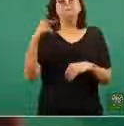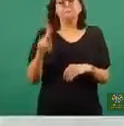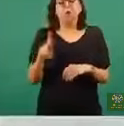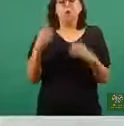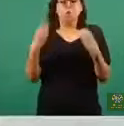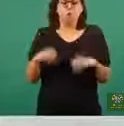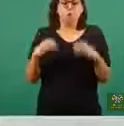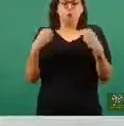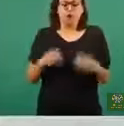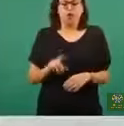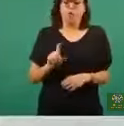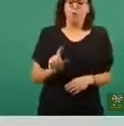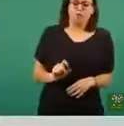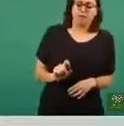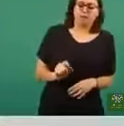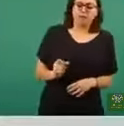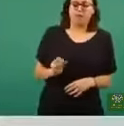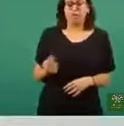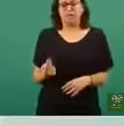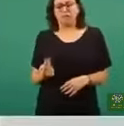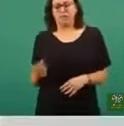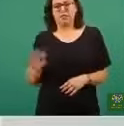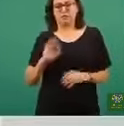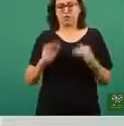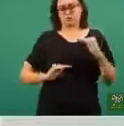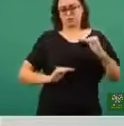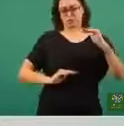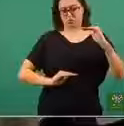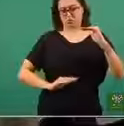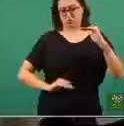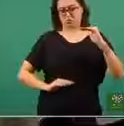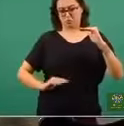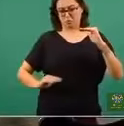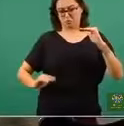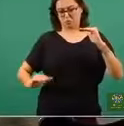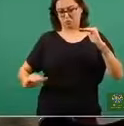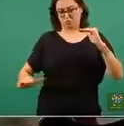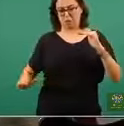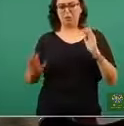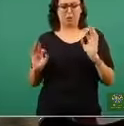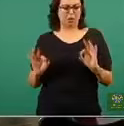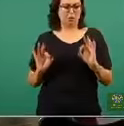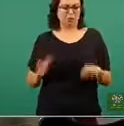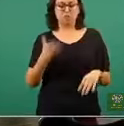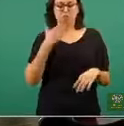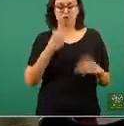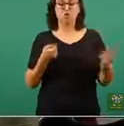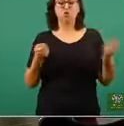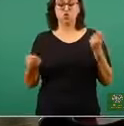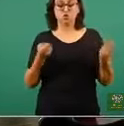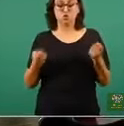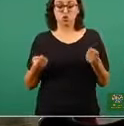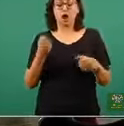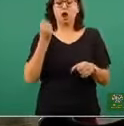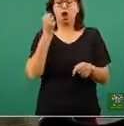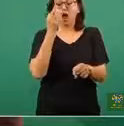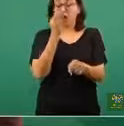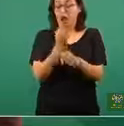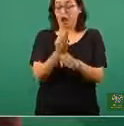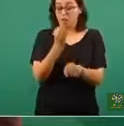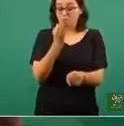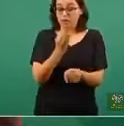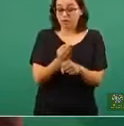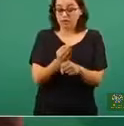una ocupación de un 20, un 25 por ciento, o hay mucha capacidad hospitalaria todavía. Entonces, como comentaba, estos indicadores